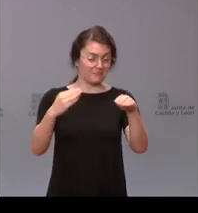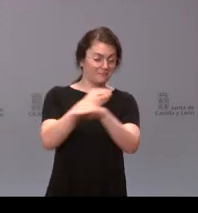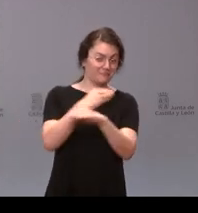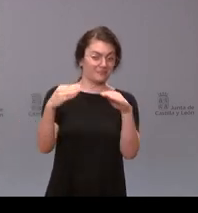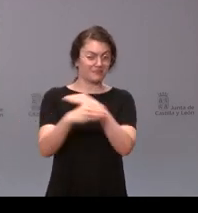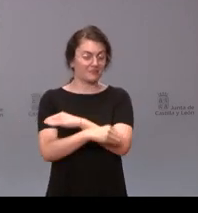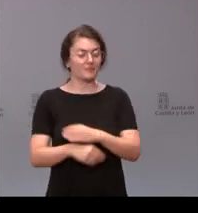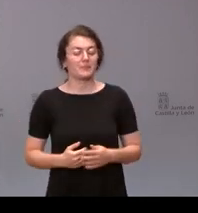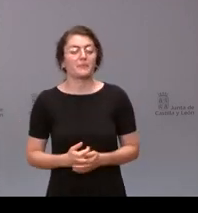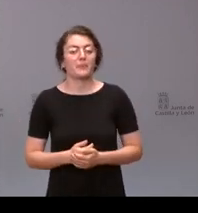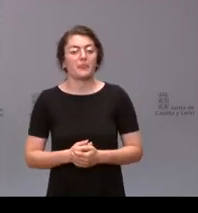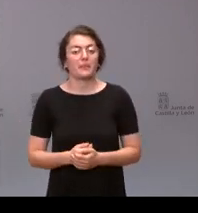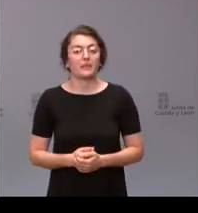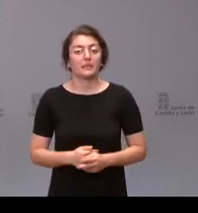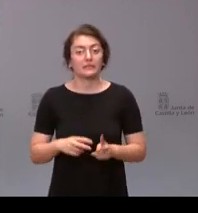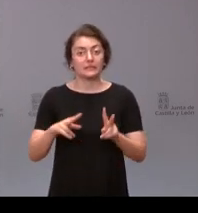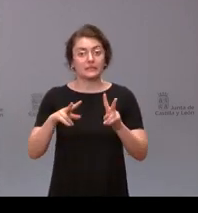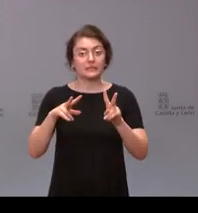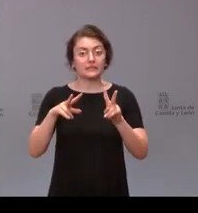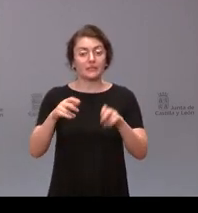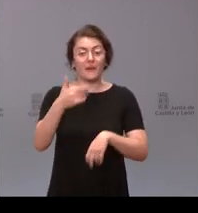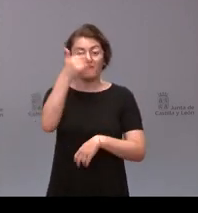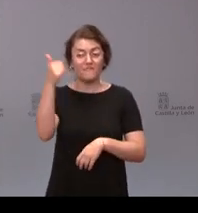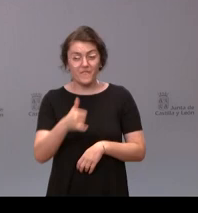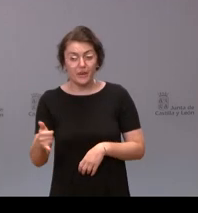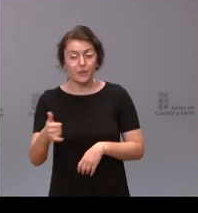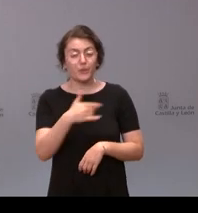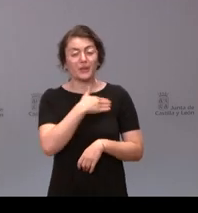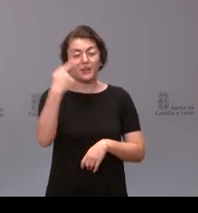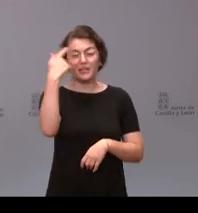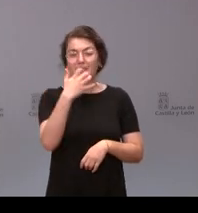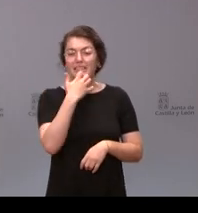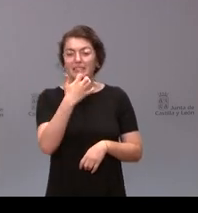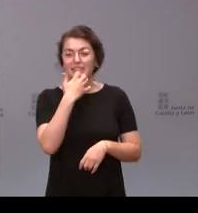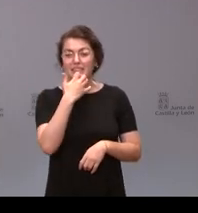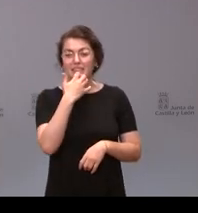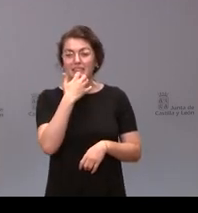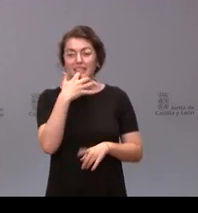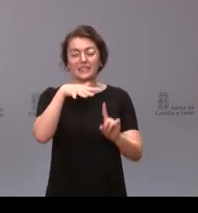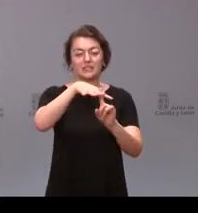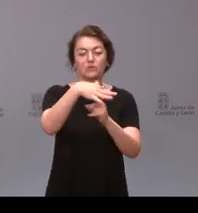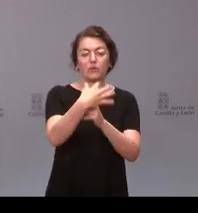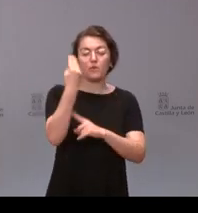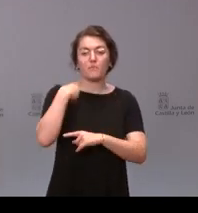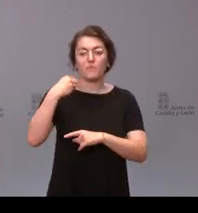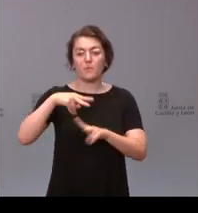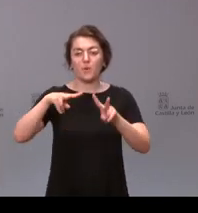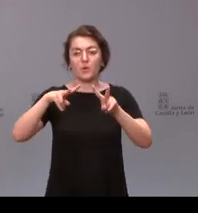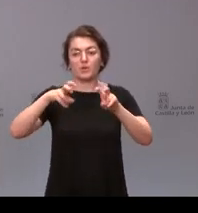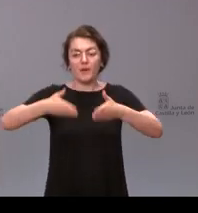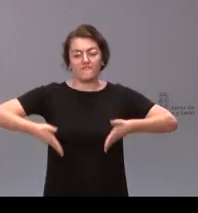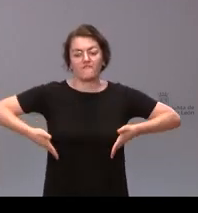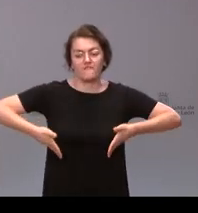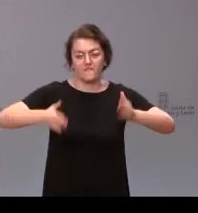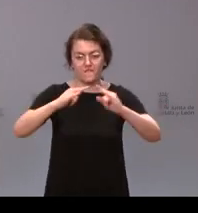a las seis en el vierto me gustaría saber si nos puede explicar en qué situación están las obras del viaducto que se derrumbó hace ya